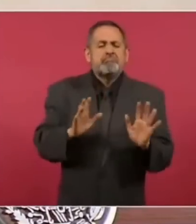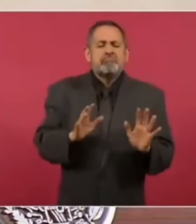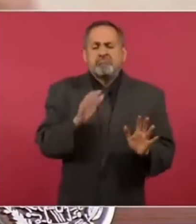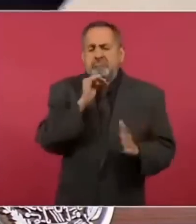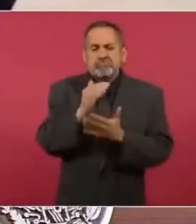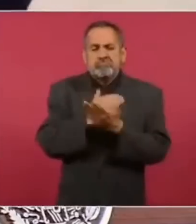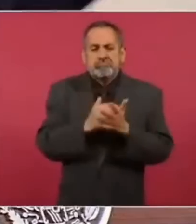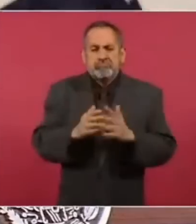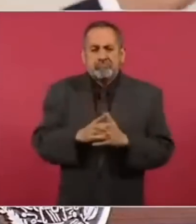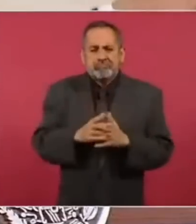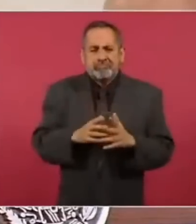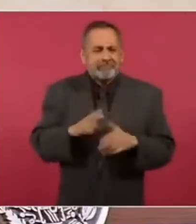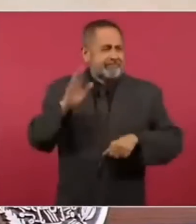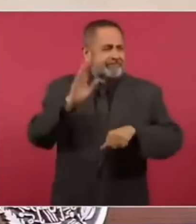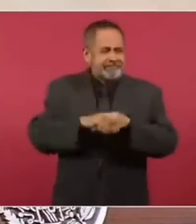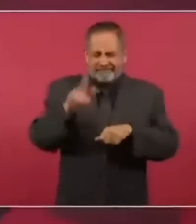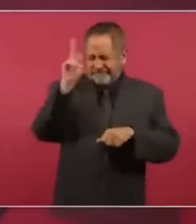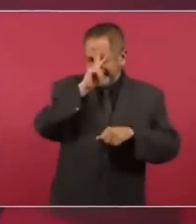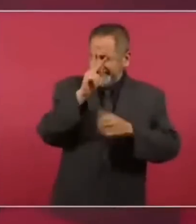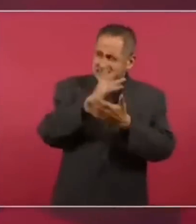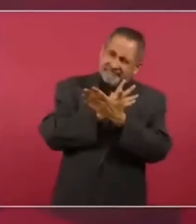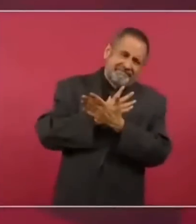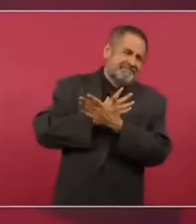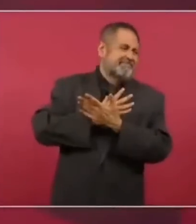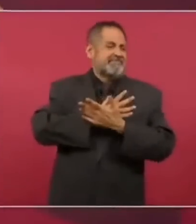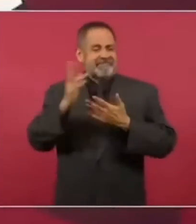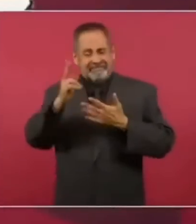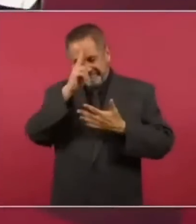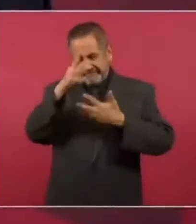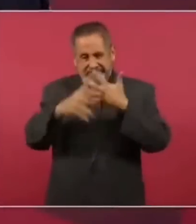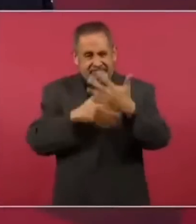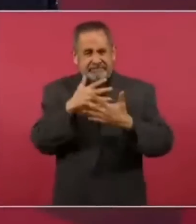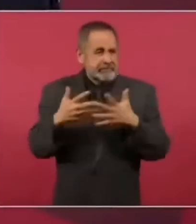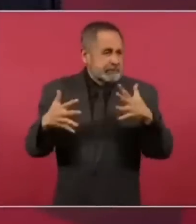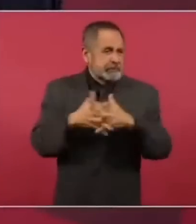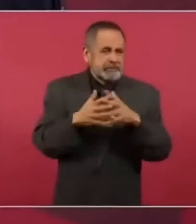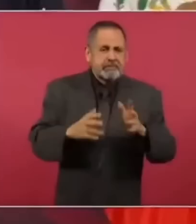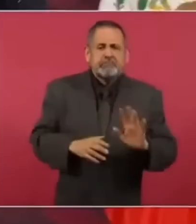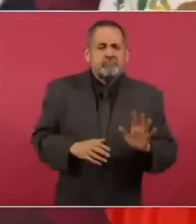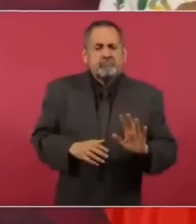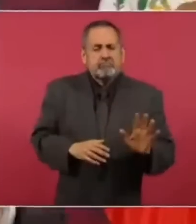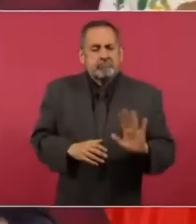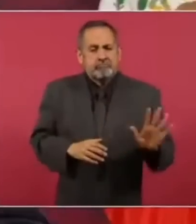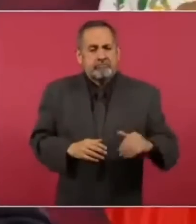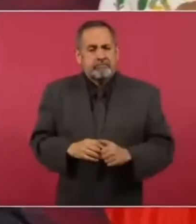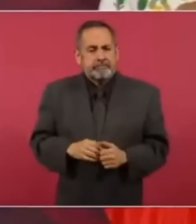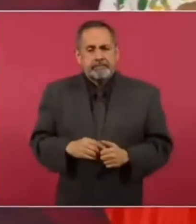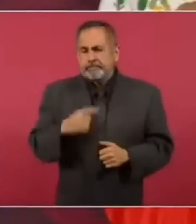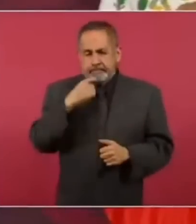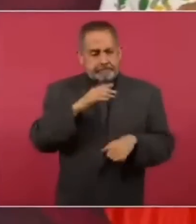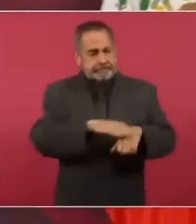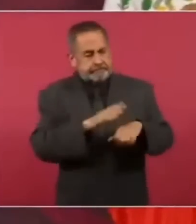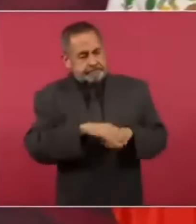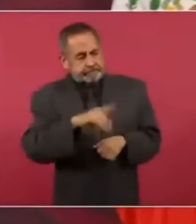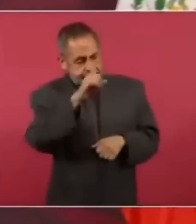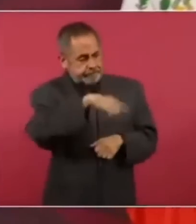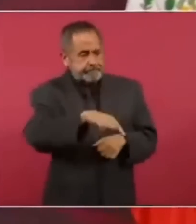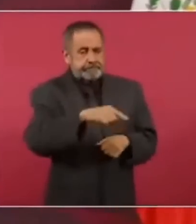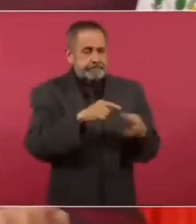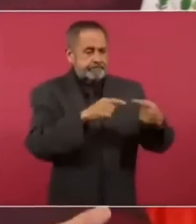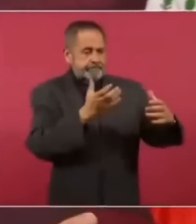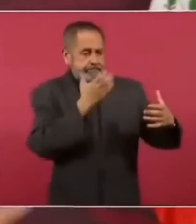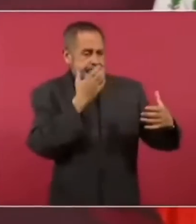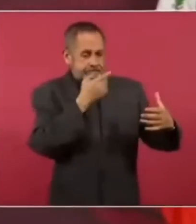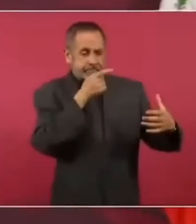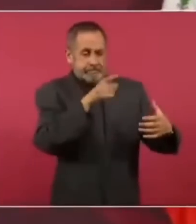no han pasado las cosas a mayores y yo le diría a los conservadores tienen